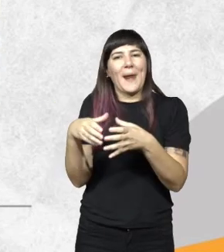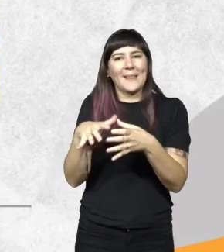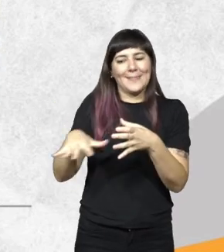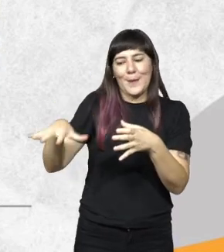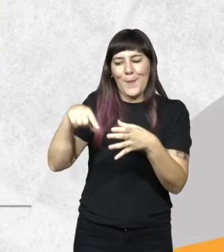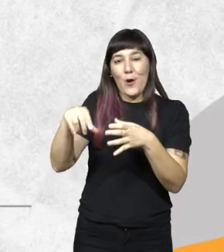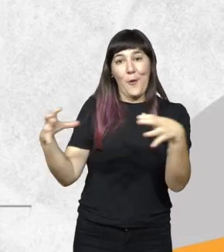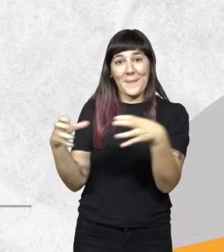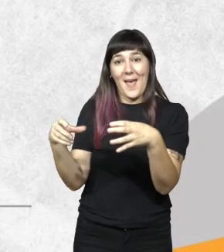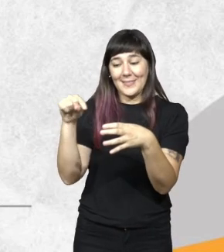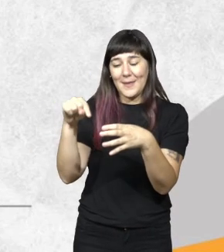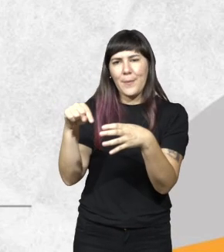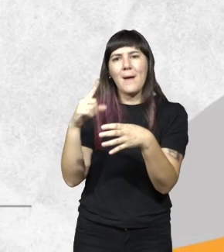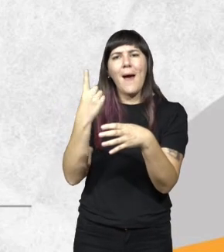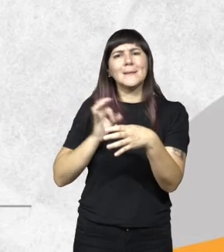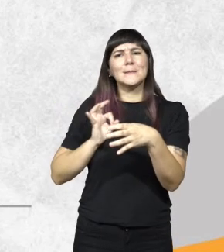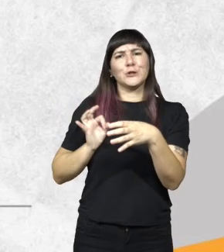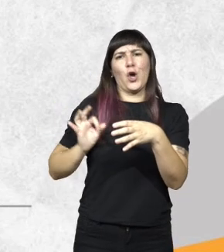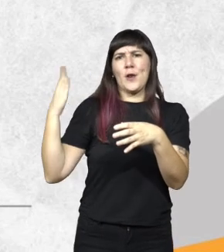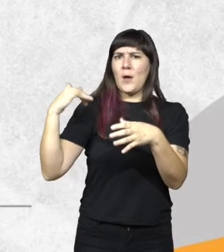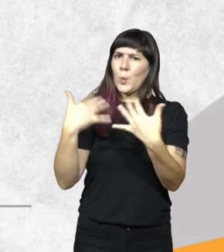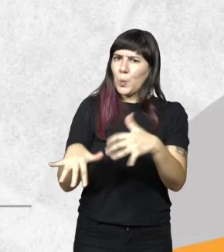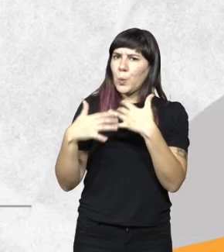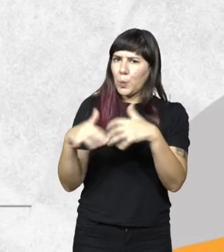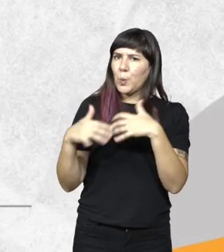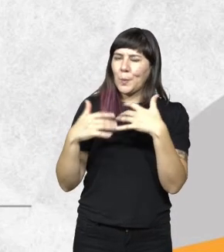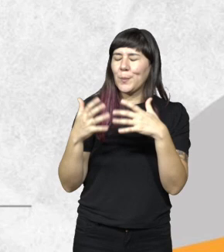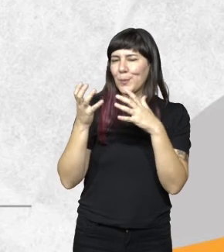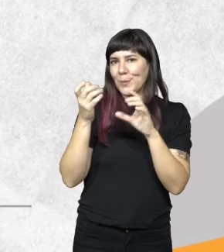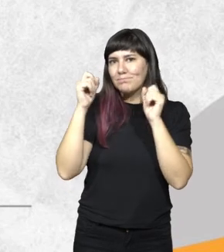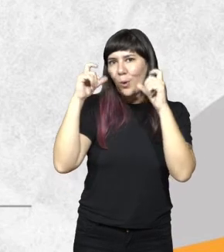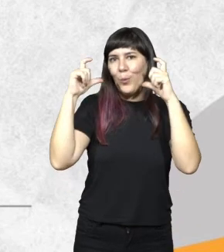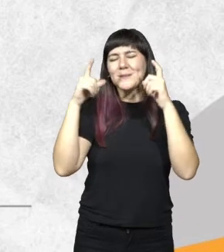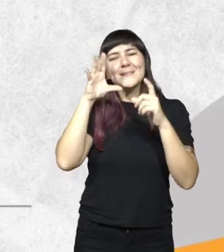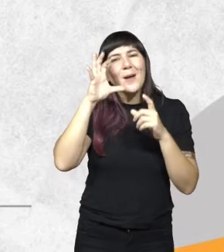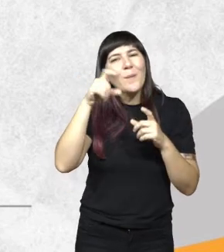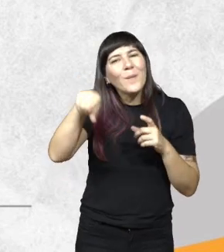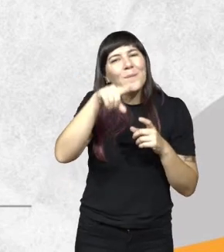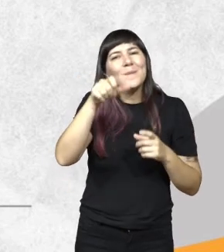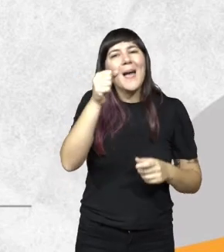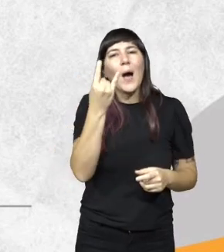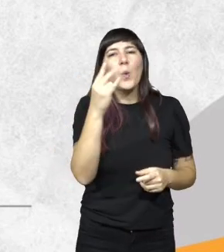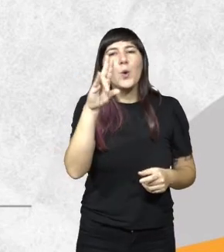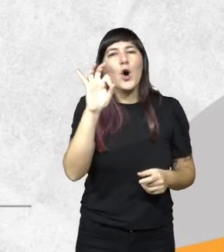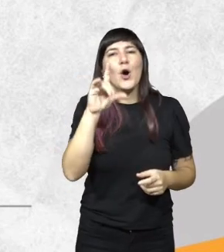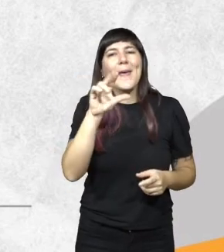Una cooperativa que tuvo una historia muy tremenda que ustedes seguramente se van a acordar de Aurora Grundig.